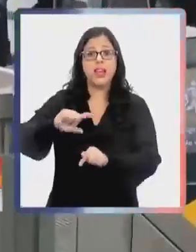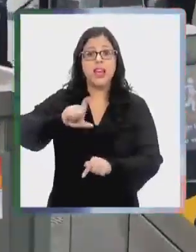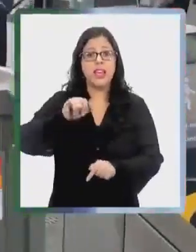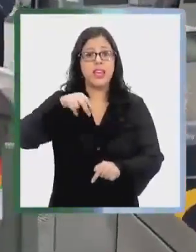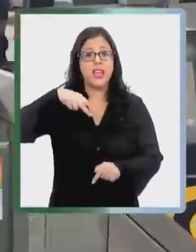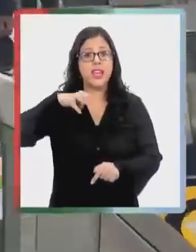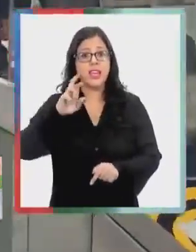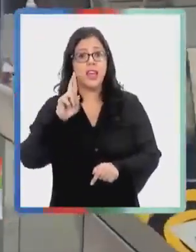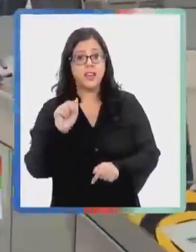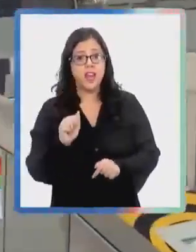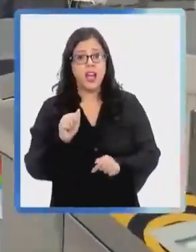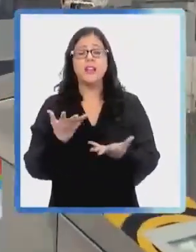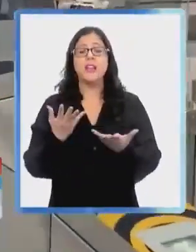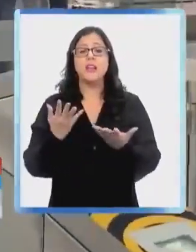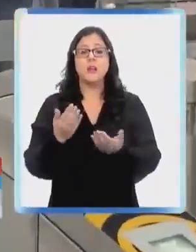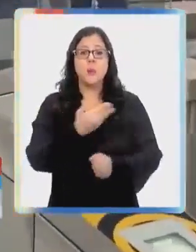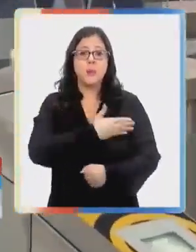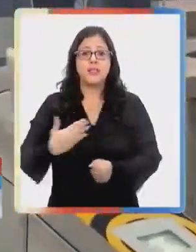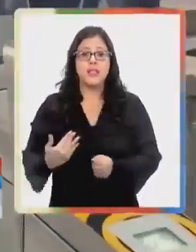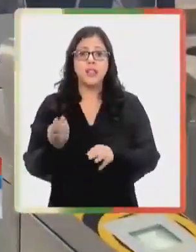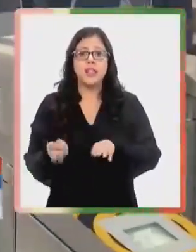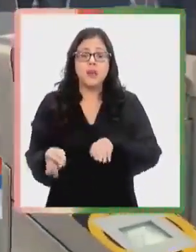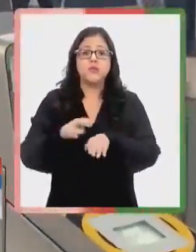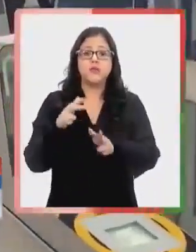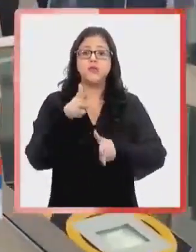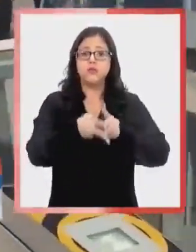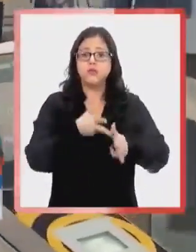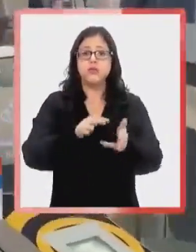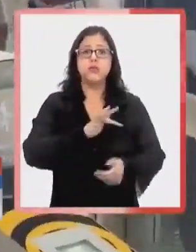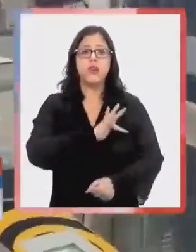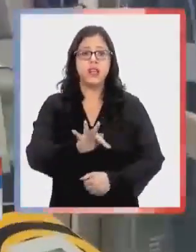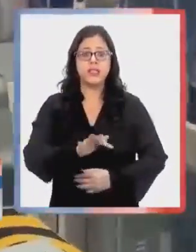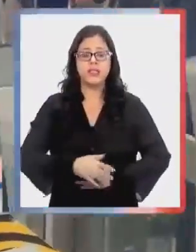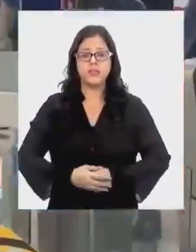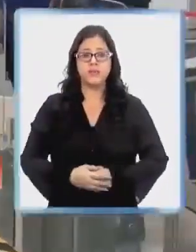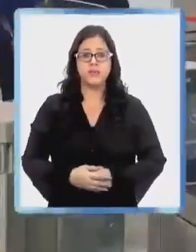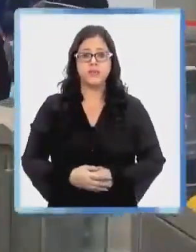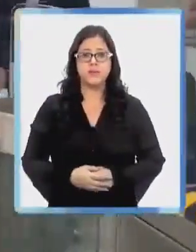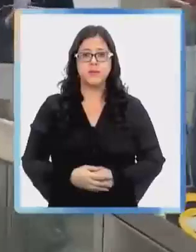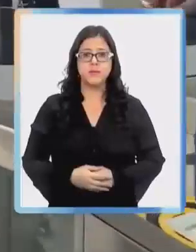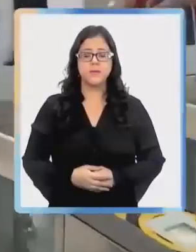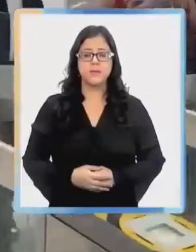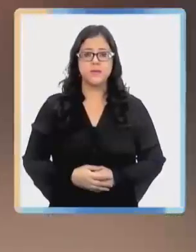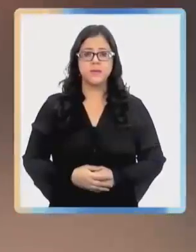Y una vez terminada la agenda en Ginebra, el mandatario viajó en tren a Francia.